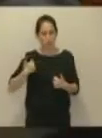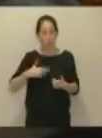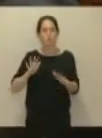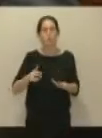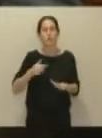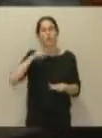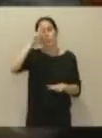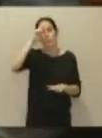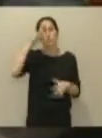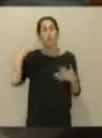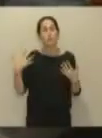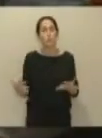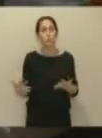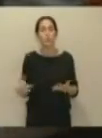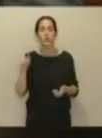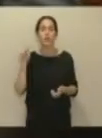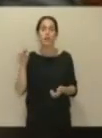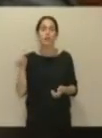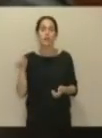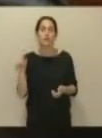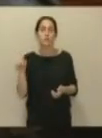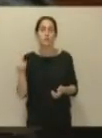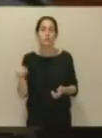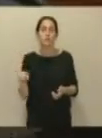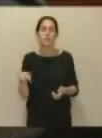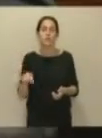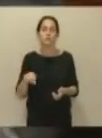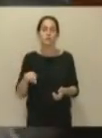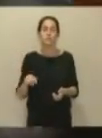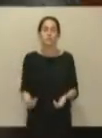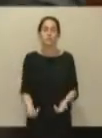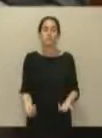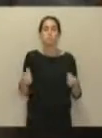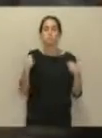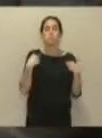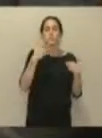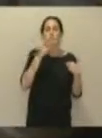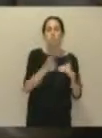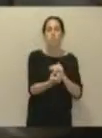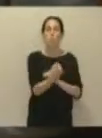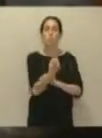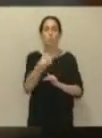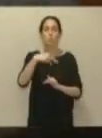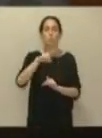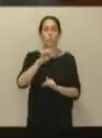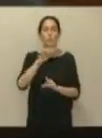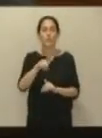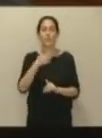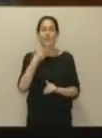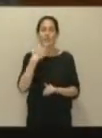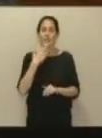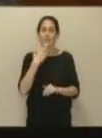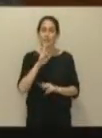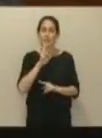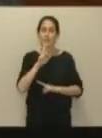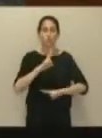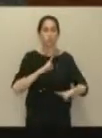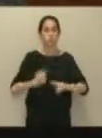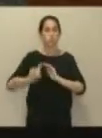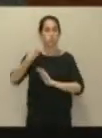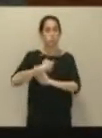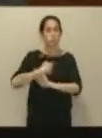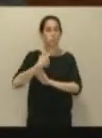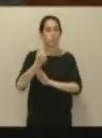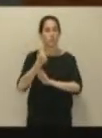eso va a cargarse sobre las espaldas del puerto del Musel en el caso de que se produzca la obligación definitiva de devolver esas